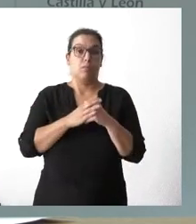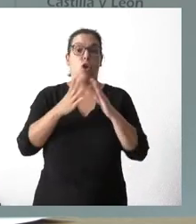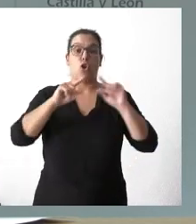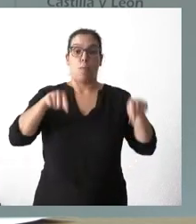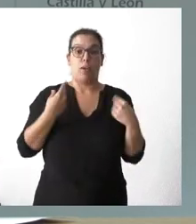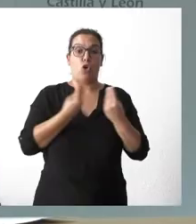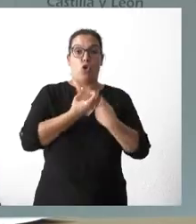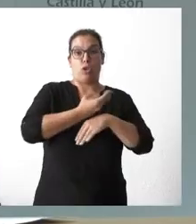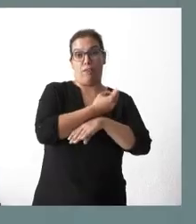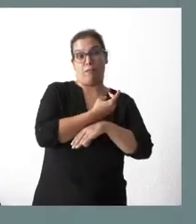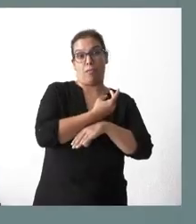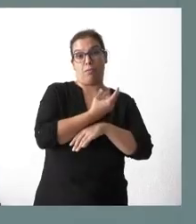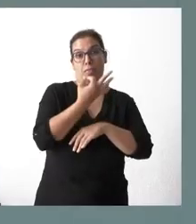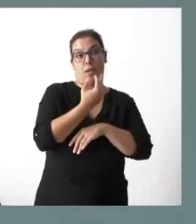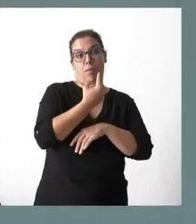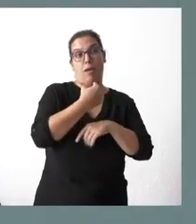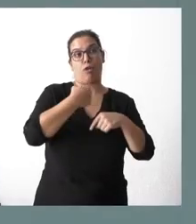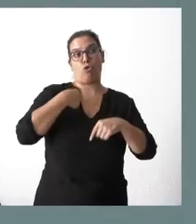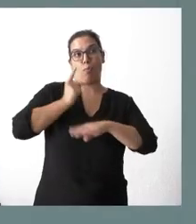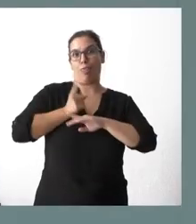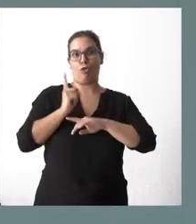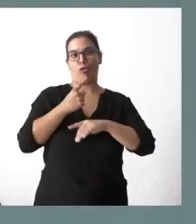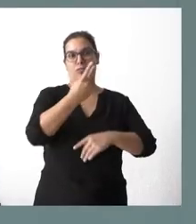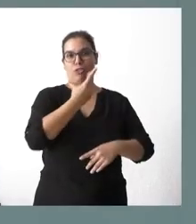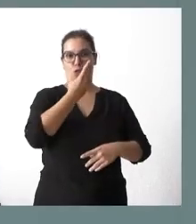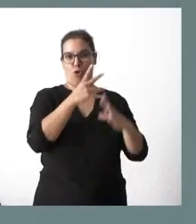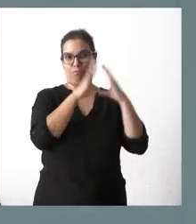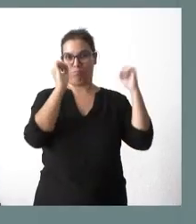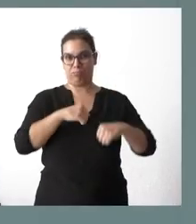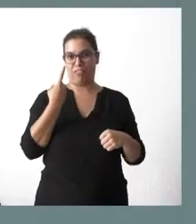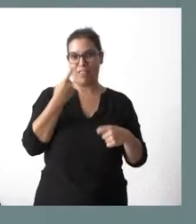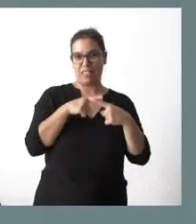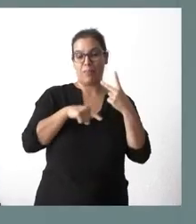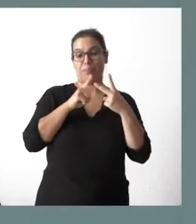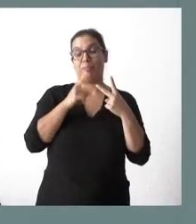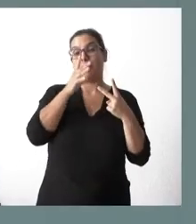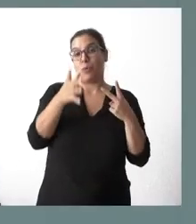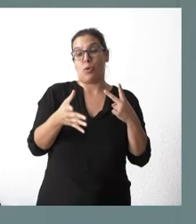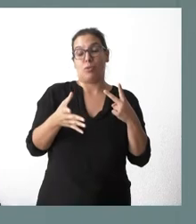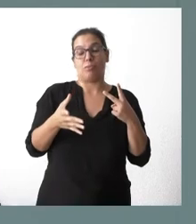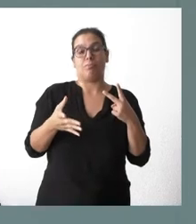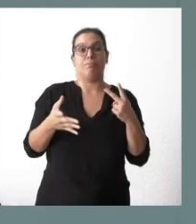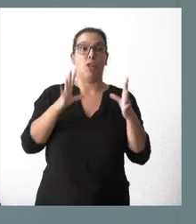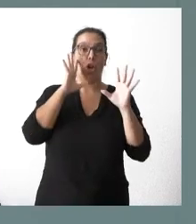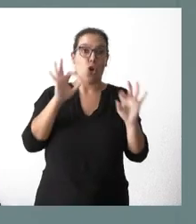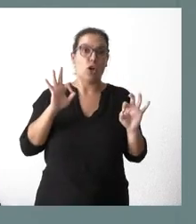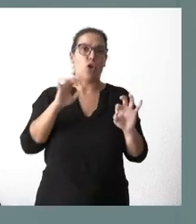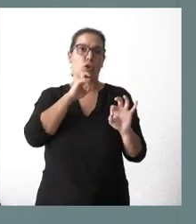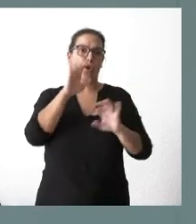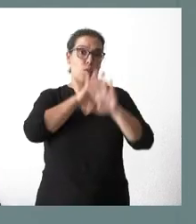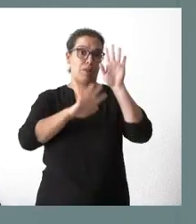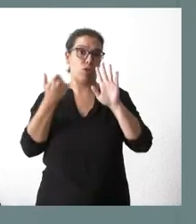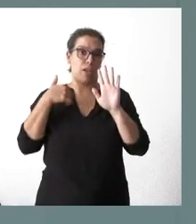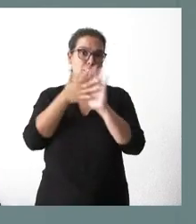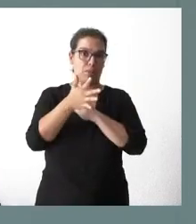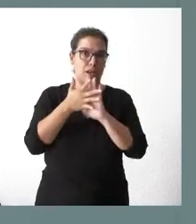RENFE y hay dos partes, no depende solo de una parte. Y, en segundo lugar, porque, lógicamente, tiene esas complejidades que les hemos dicho.